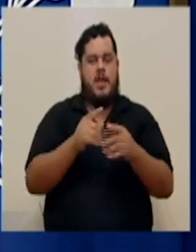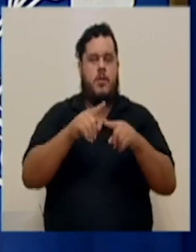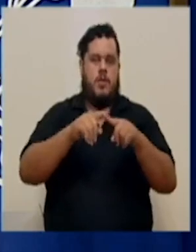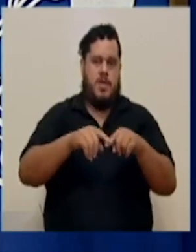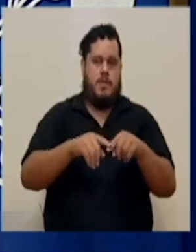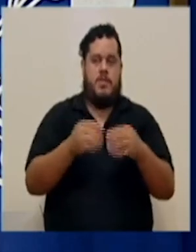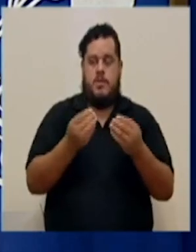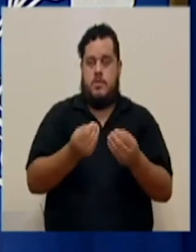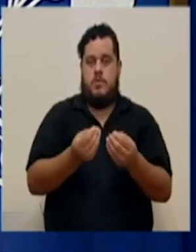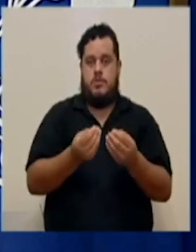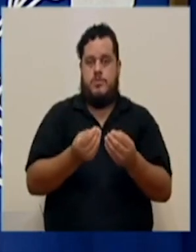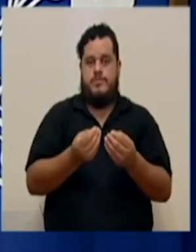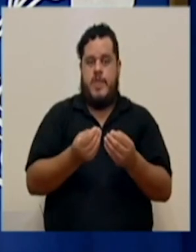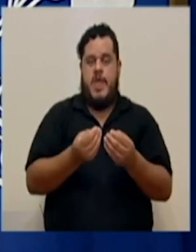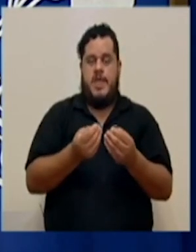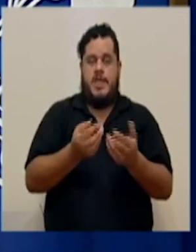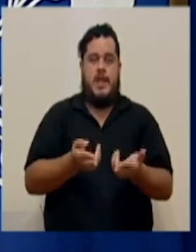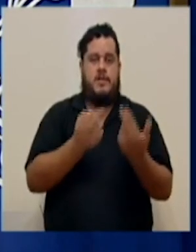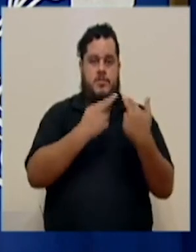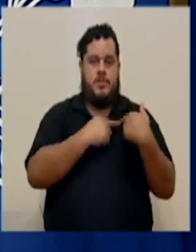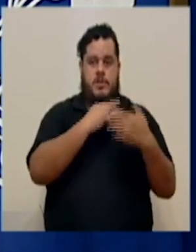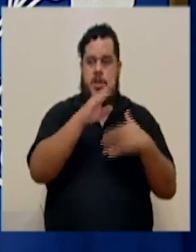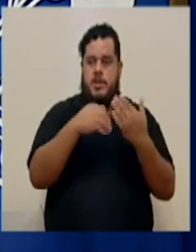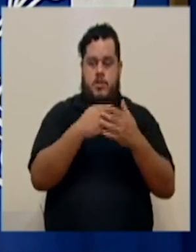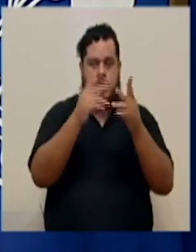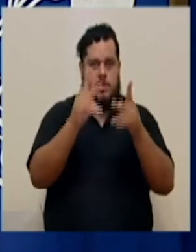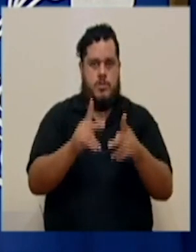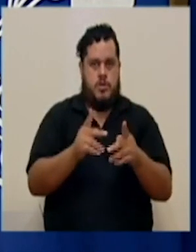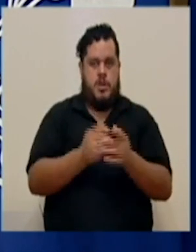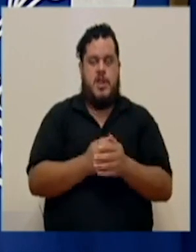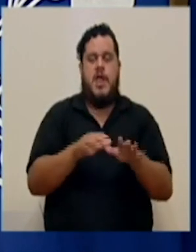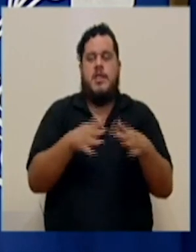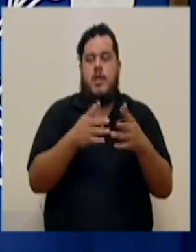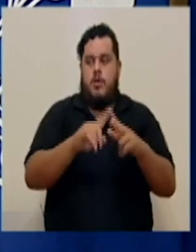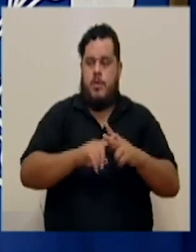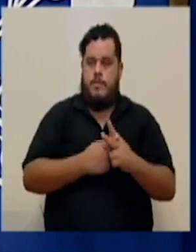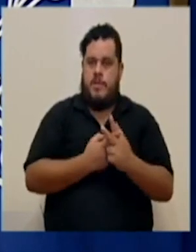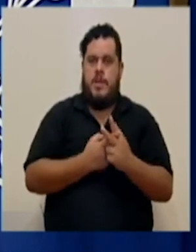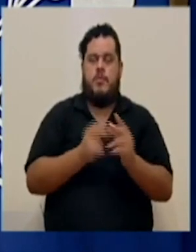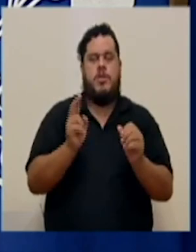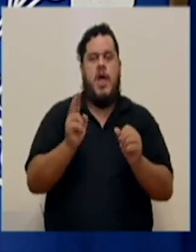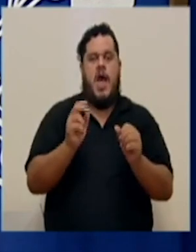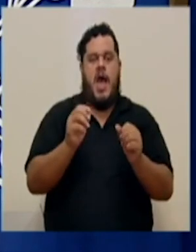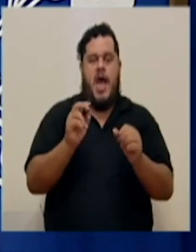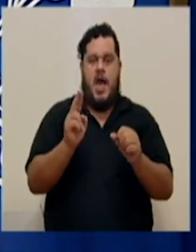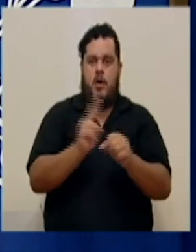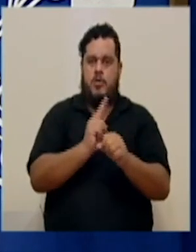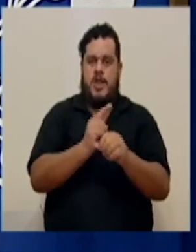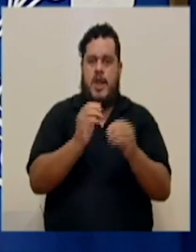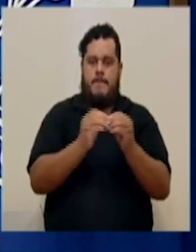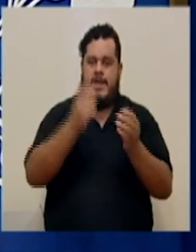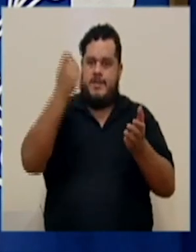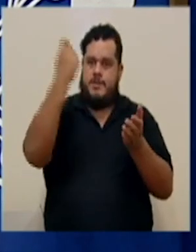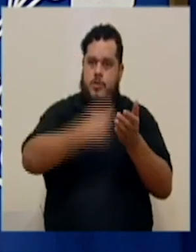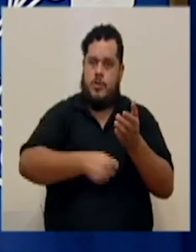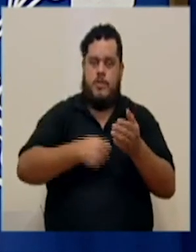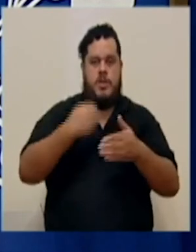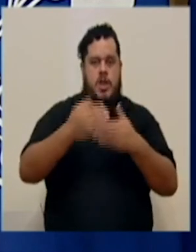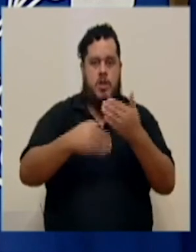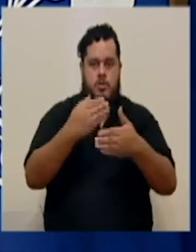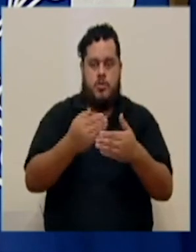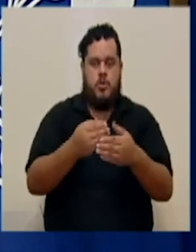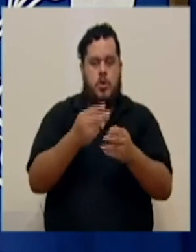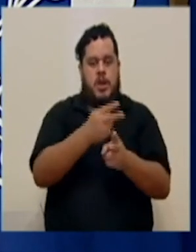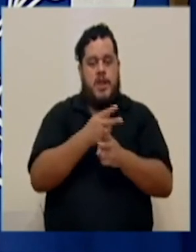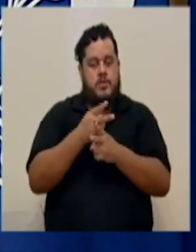mucho de la responsabilidad de todas las personas, de cómo empecemos a aplicar todavía más rigurosamente los protocolos, las supervisiones que tenemos que